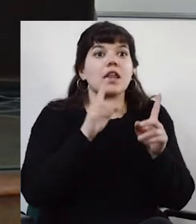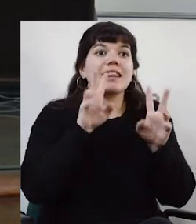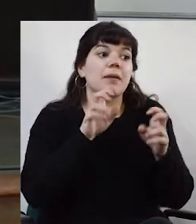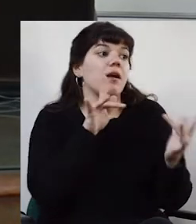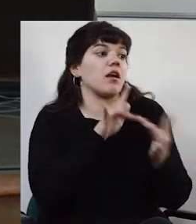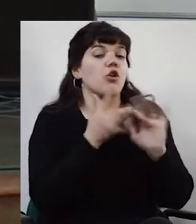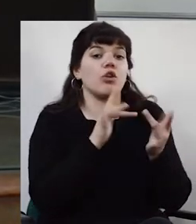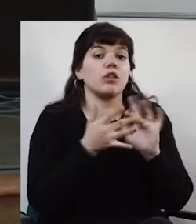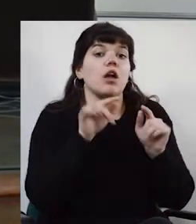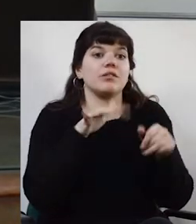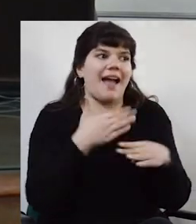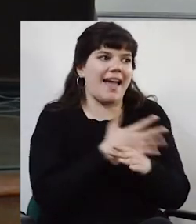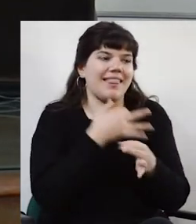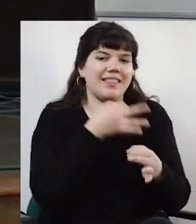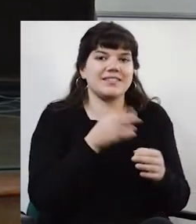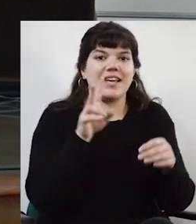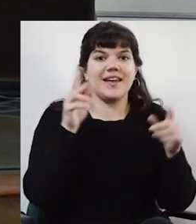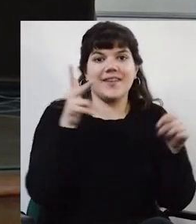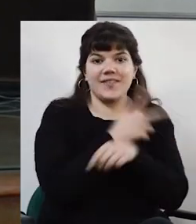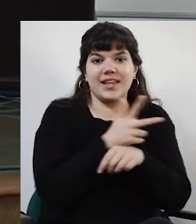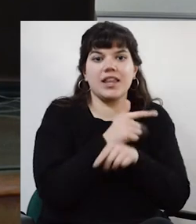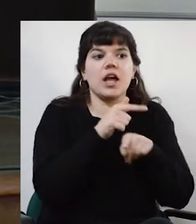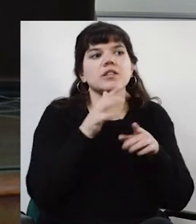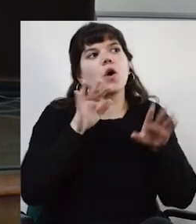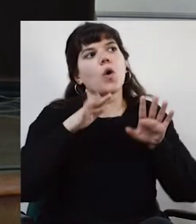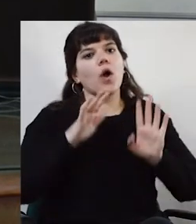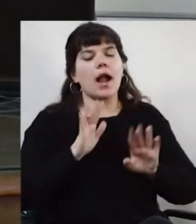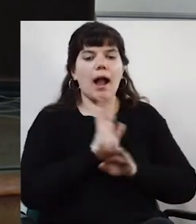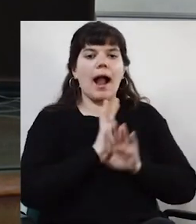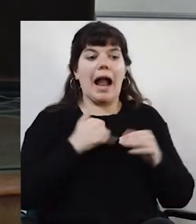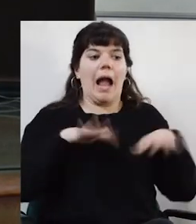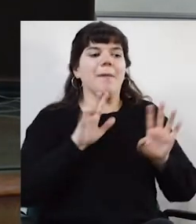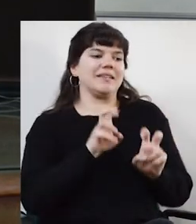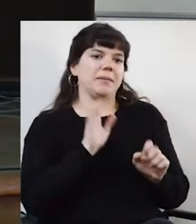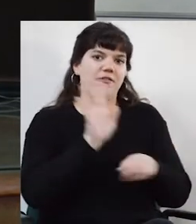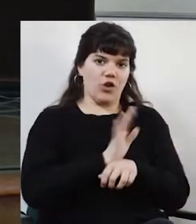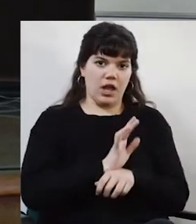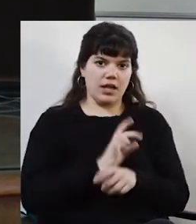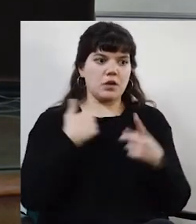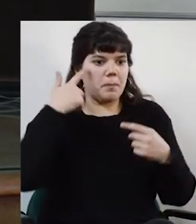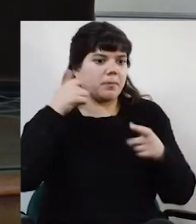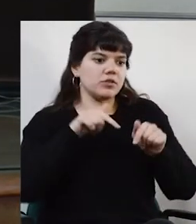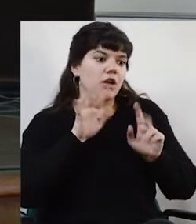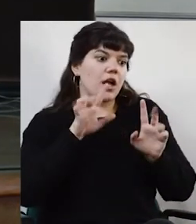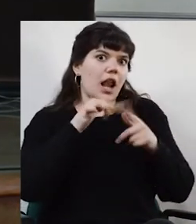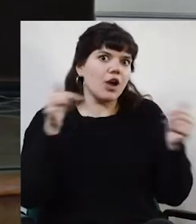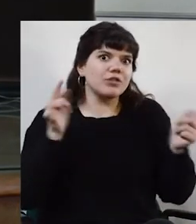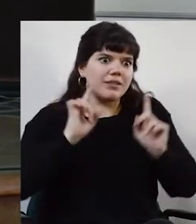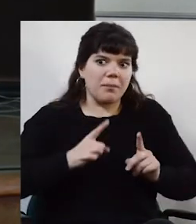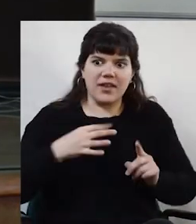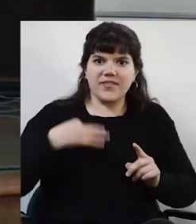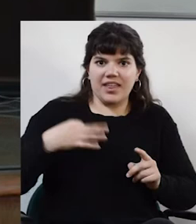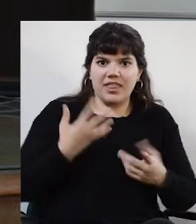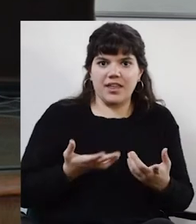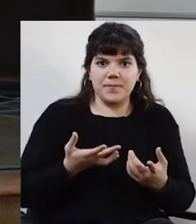como decía recién en el videíto, capaz que esa es una deformación de la biología. Me parece que son organismos vivos también, o sea,